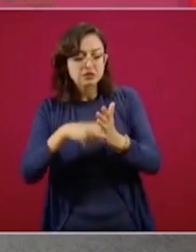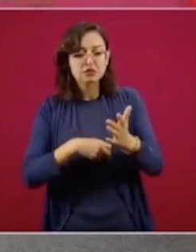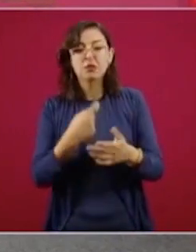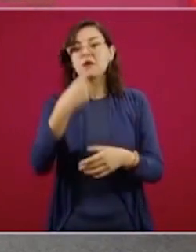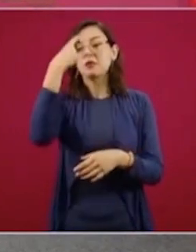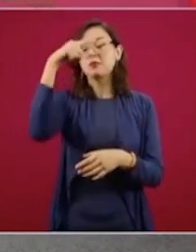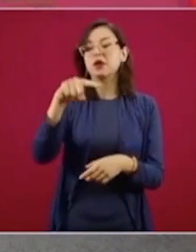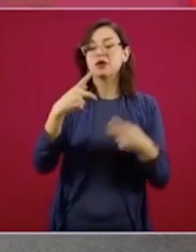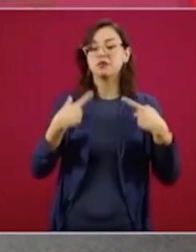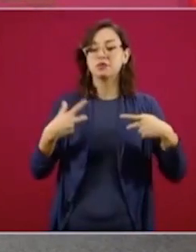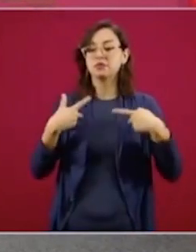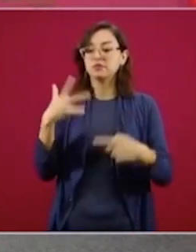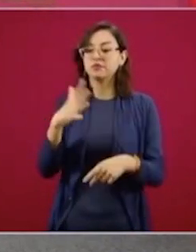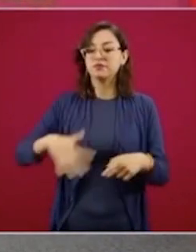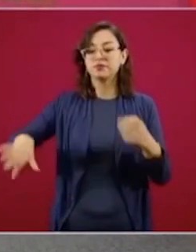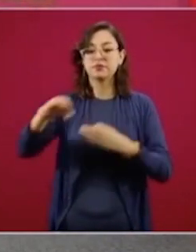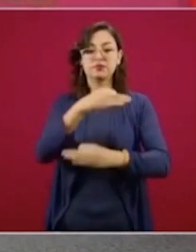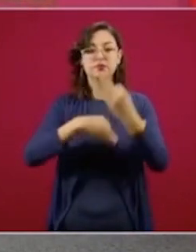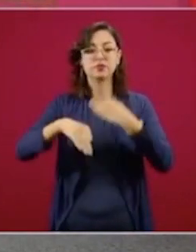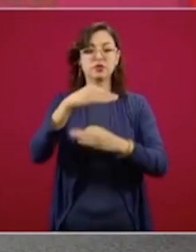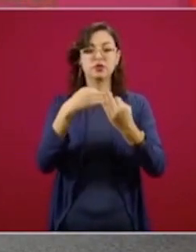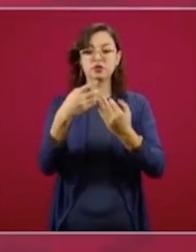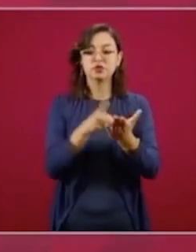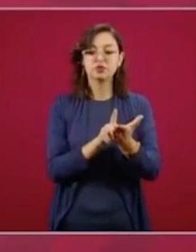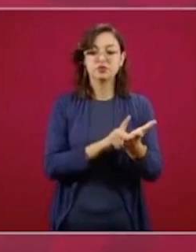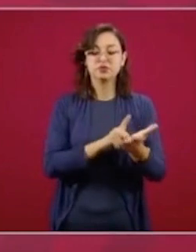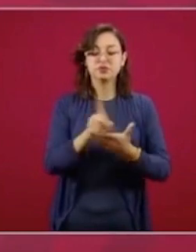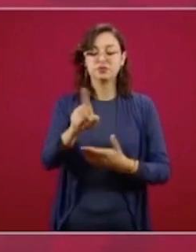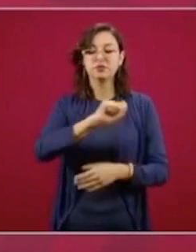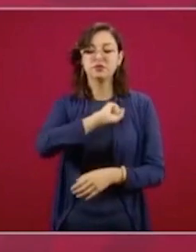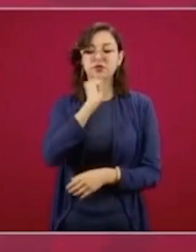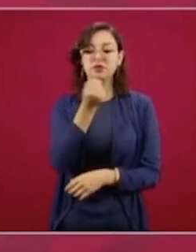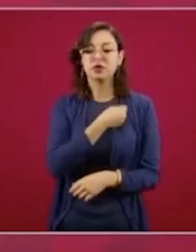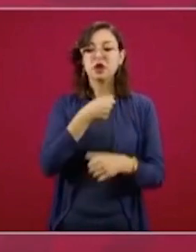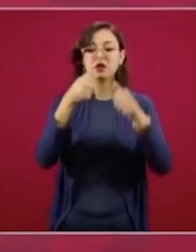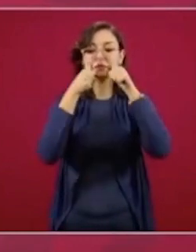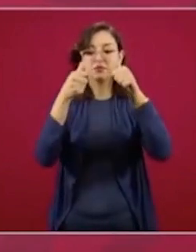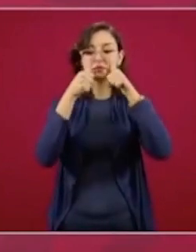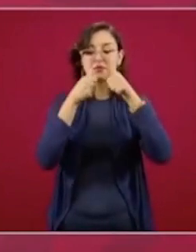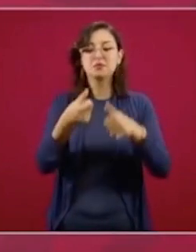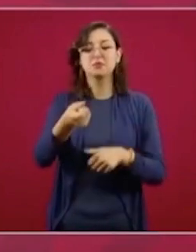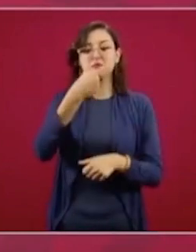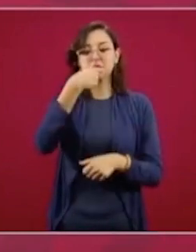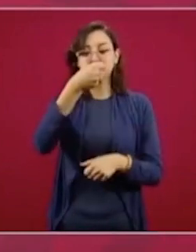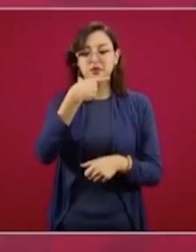el derecho a la salud, atención médica, medicamentos gratuitos.